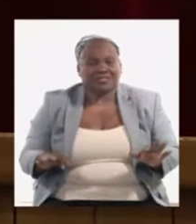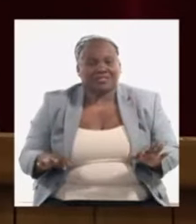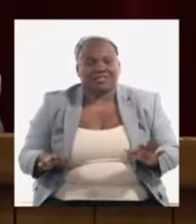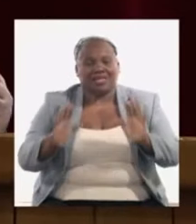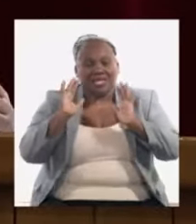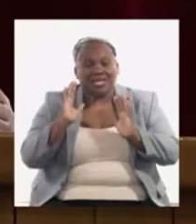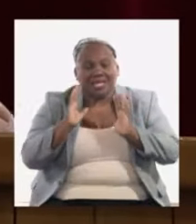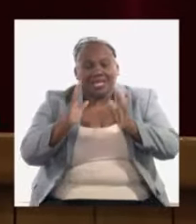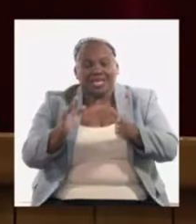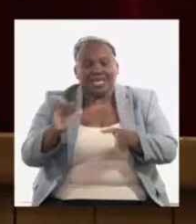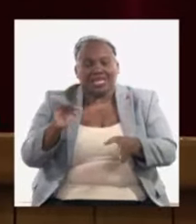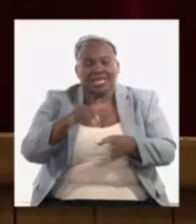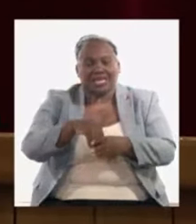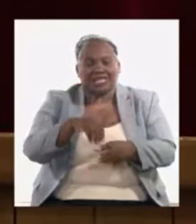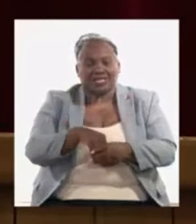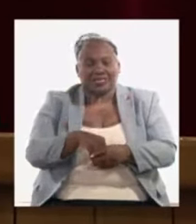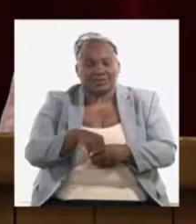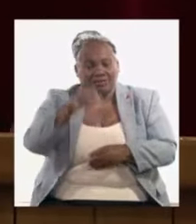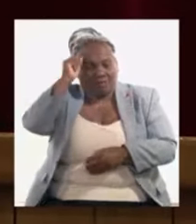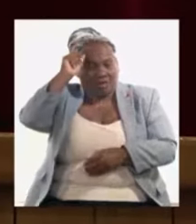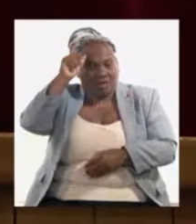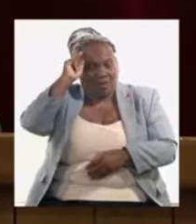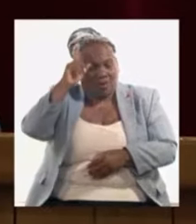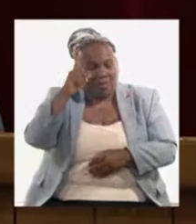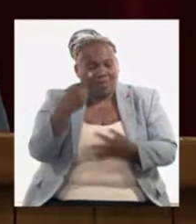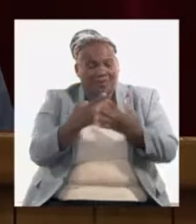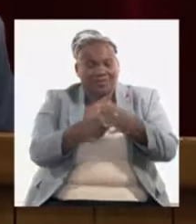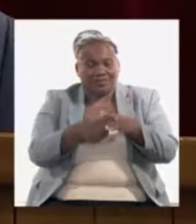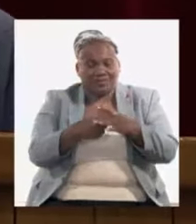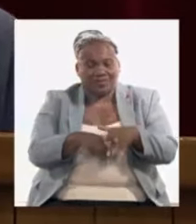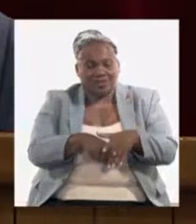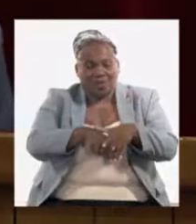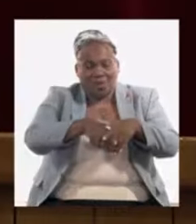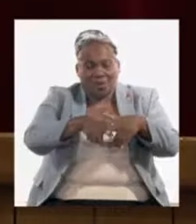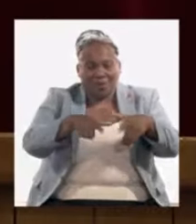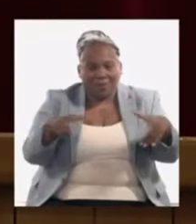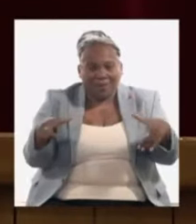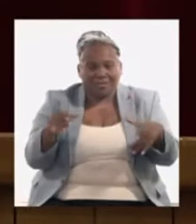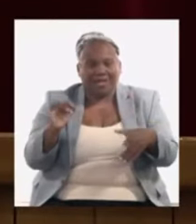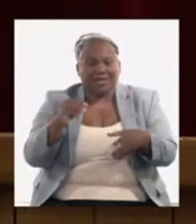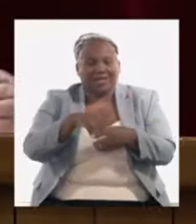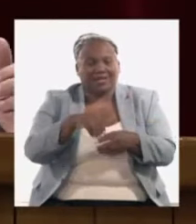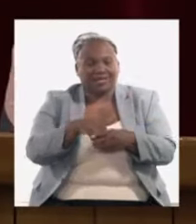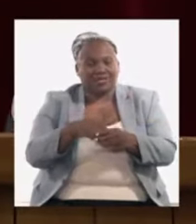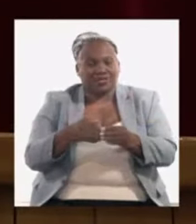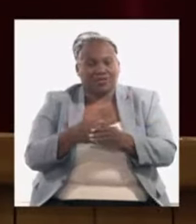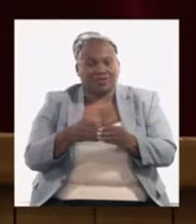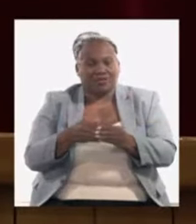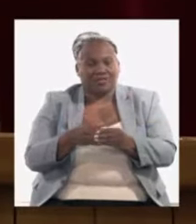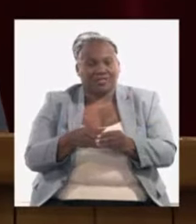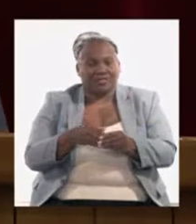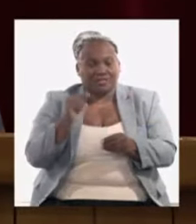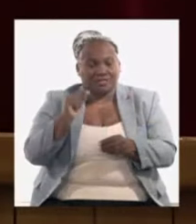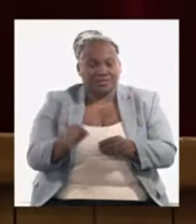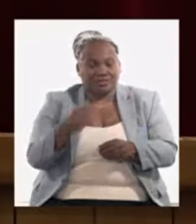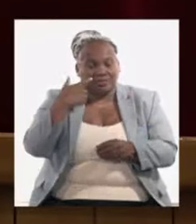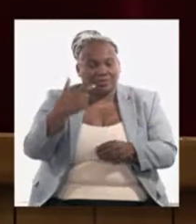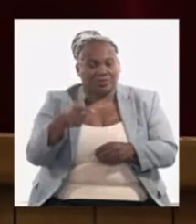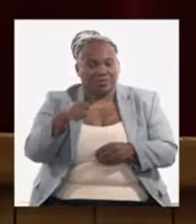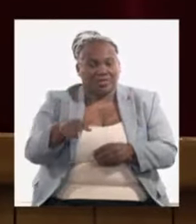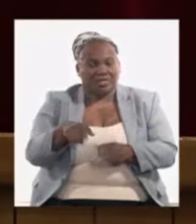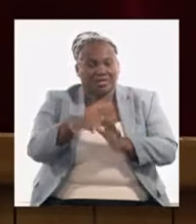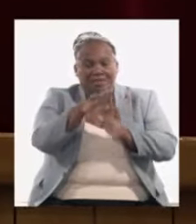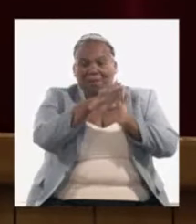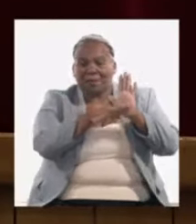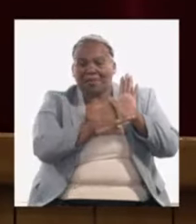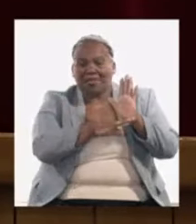más tiempo a innovar y buscar soluciones para incrementar los ingresos en divisas del país que es punto de partida del éxito de muchas de medidas que